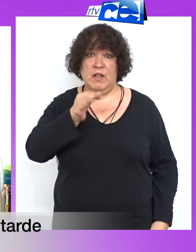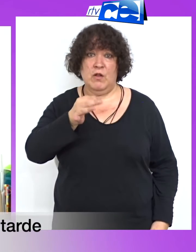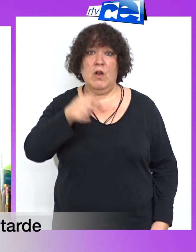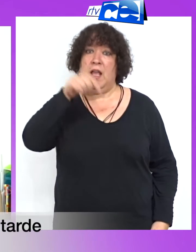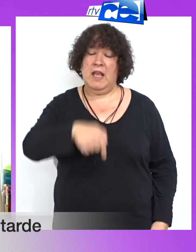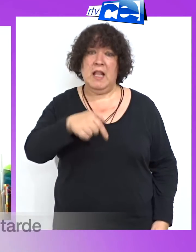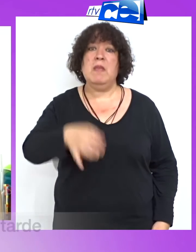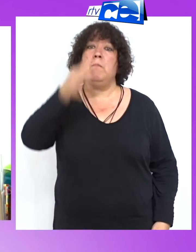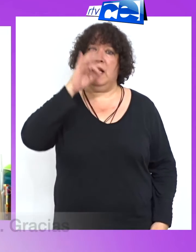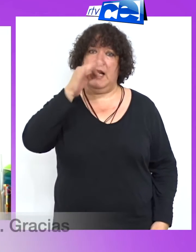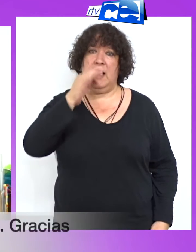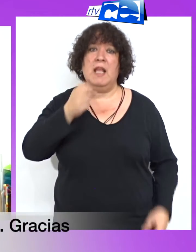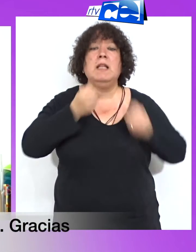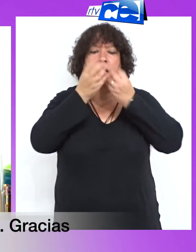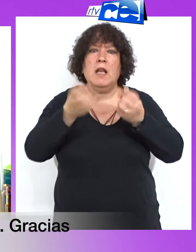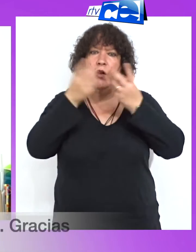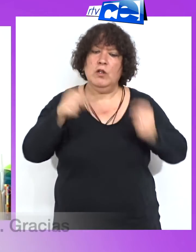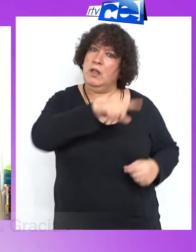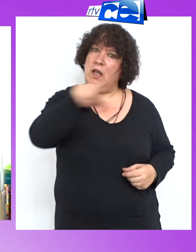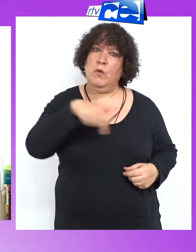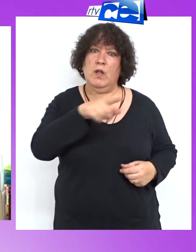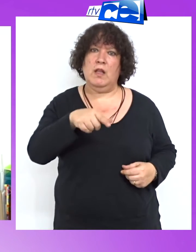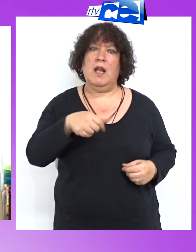Perfecto. Esta misma tarde tendrá las noticias nuestras. Gracias.